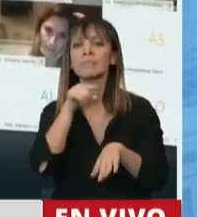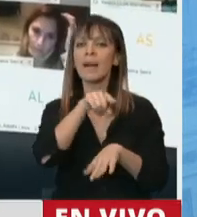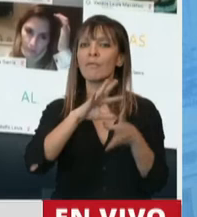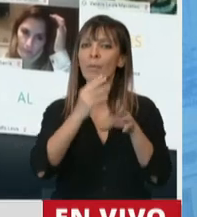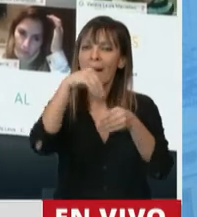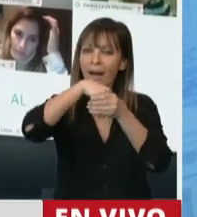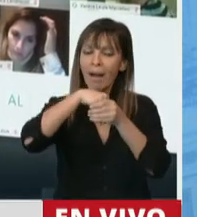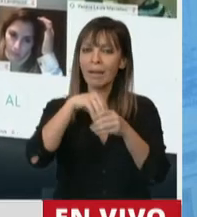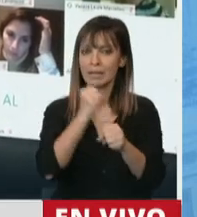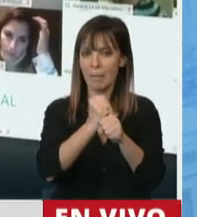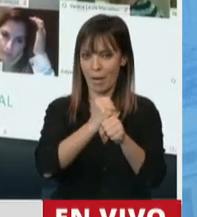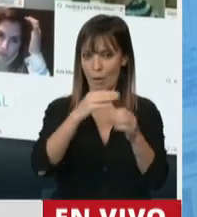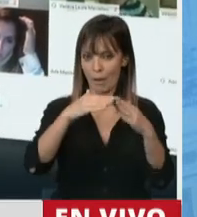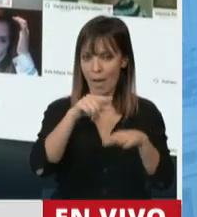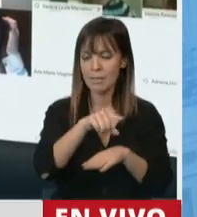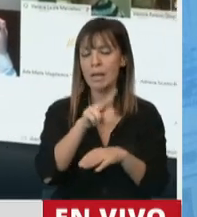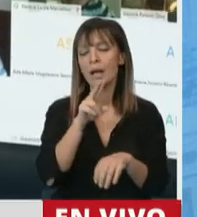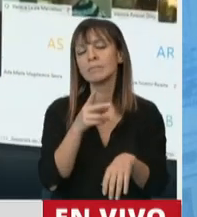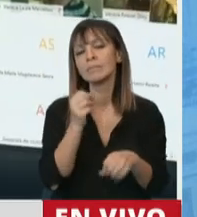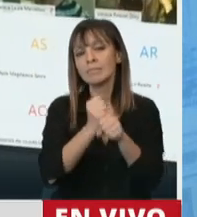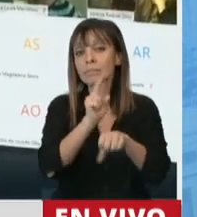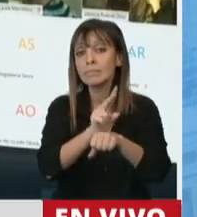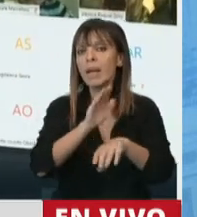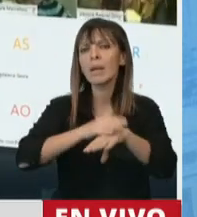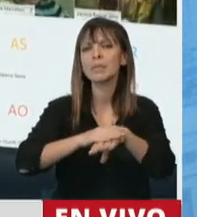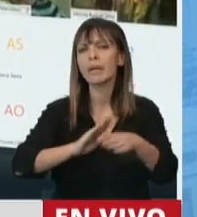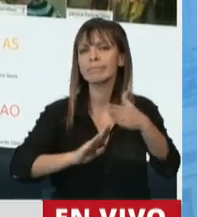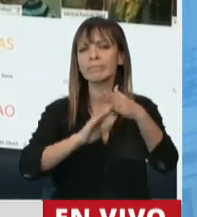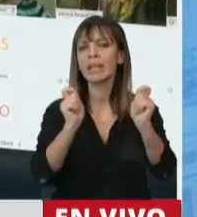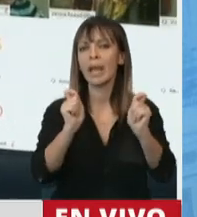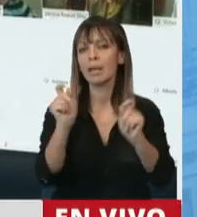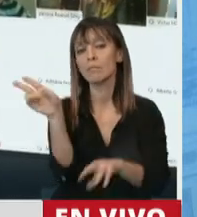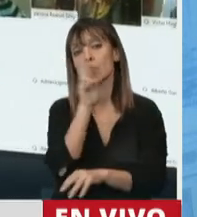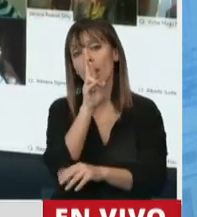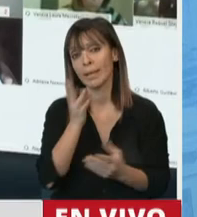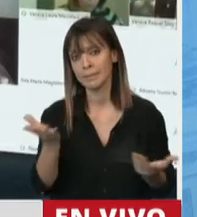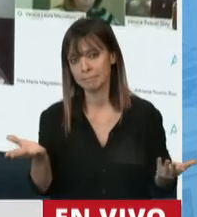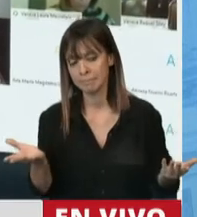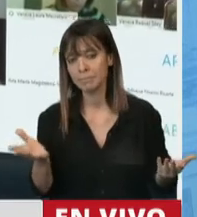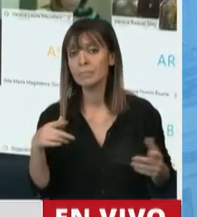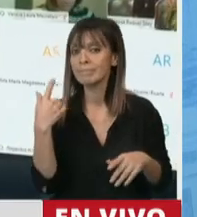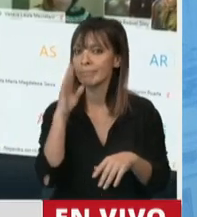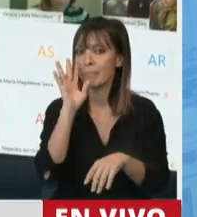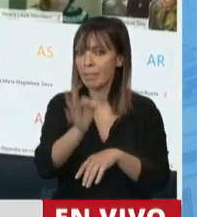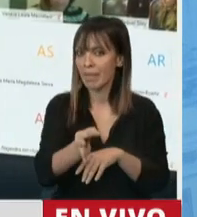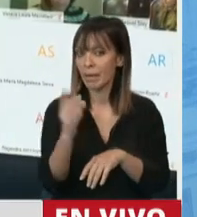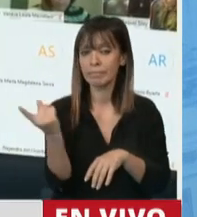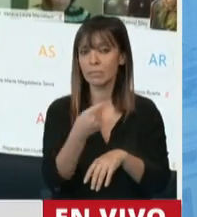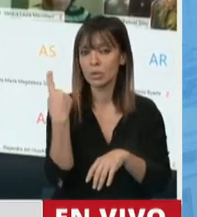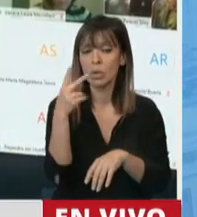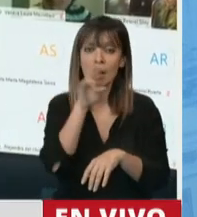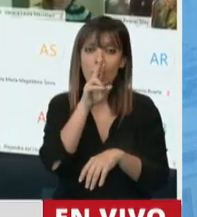tareas de cuidado están a cargo de mujeres. Lo que explica claramente que todas las mujeres somos